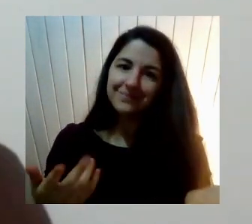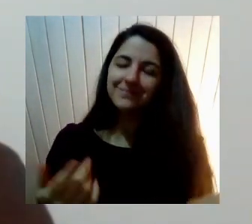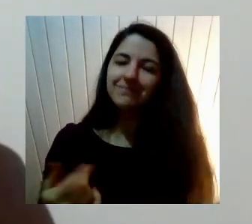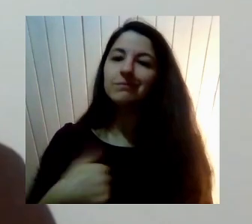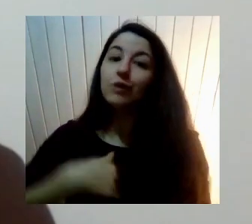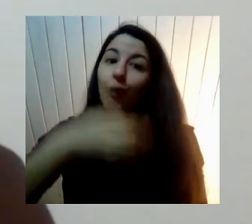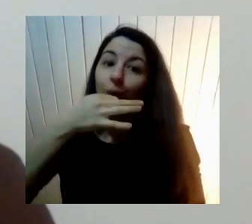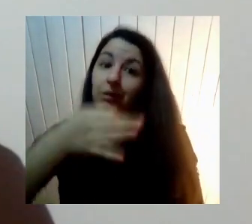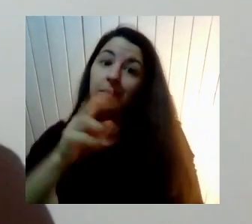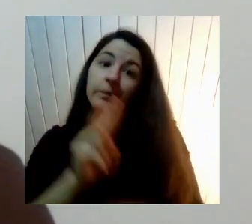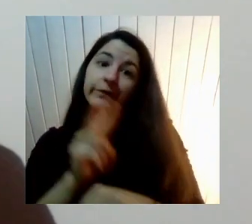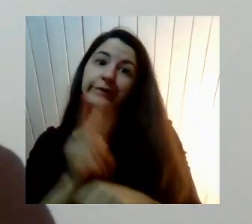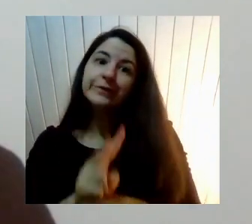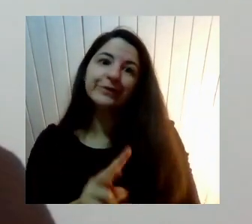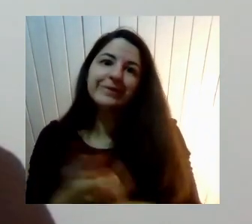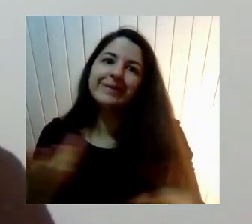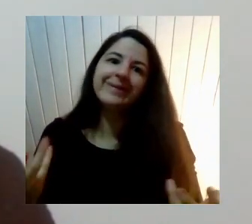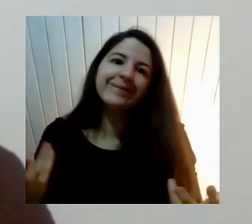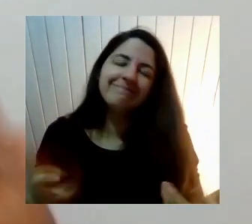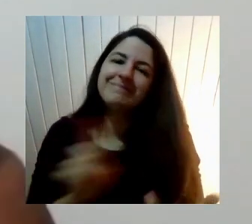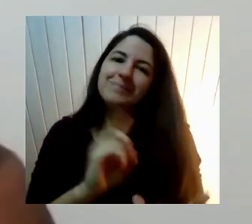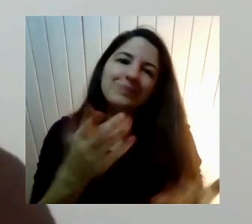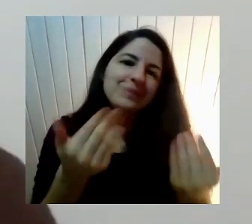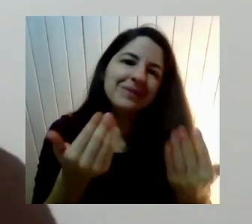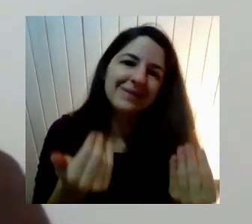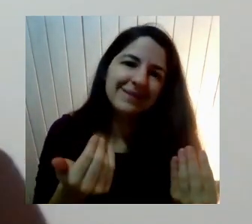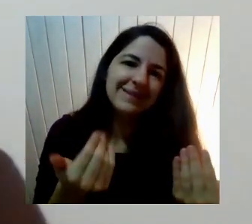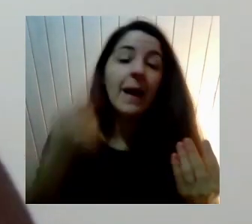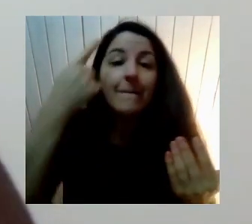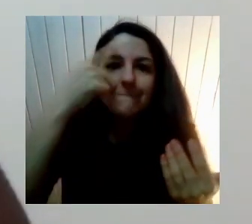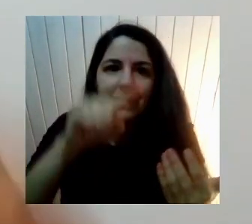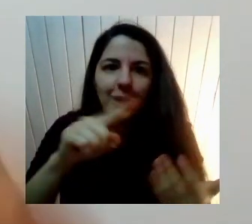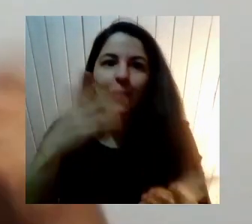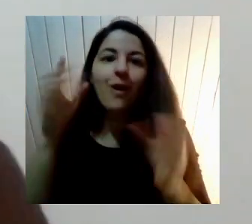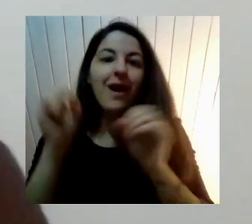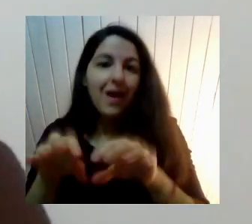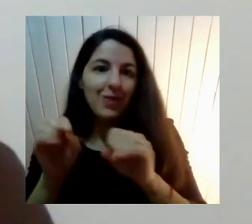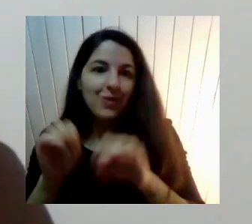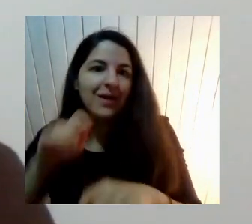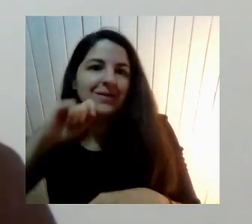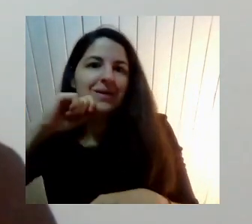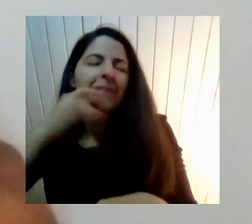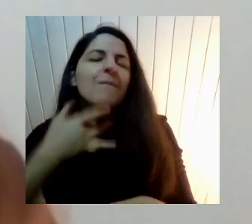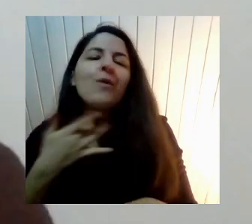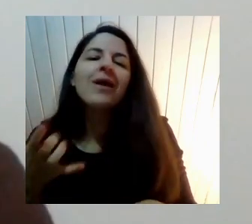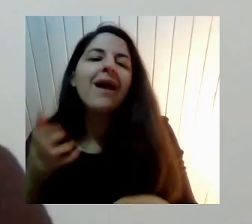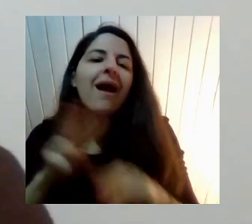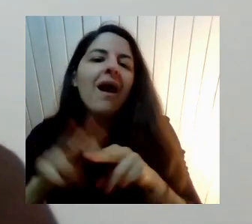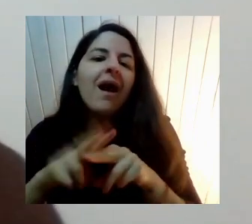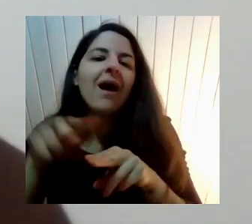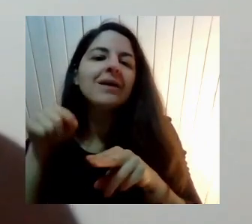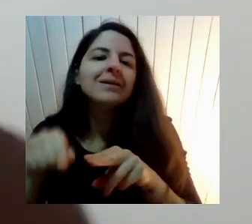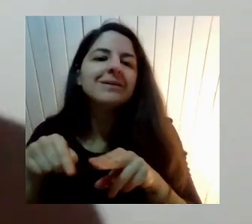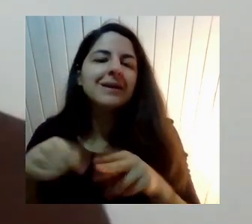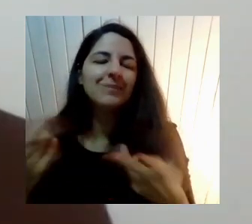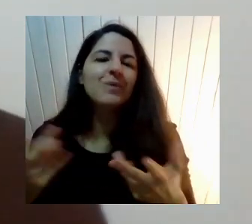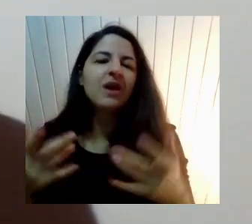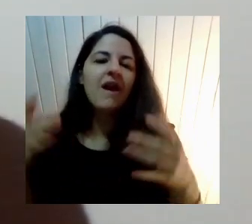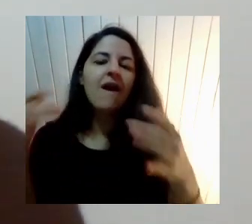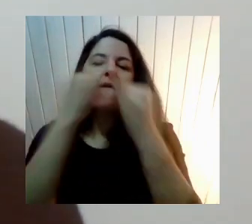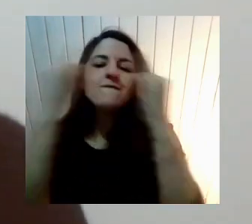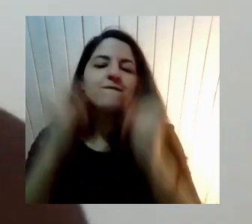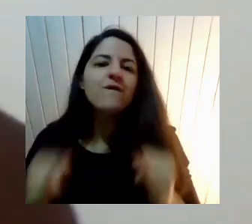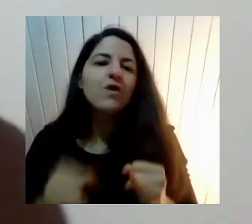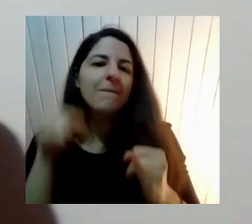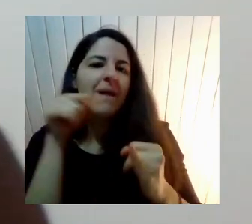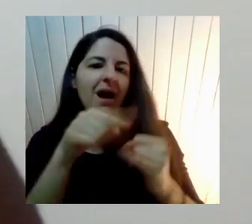la educación Sí servía de algo Era una forma De disciplinar Cuerpos De marcar estereotipos Formas de ser Y eso queda muy claro